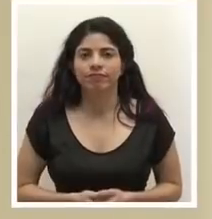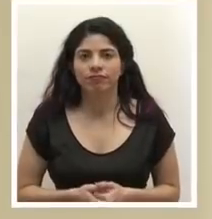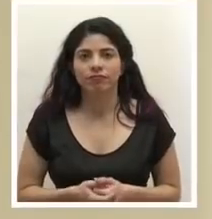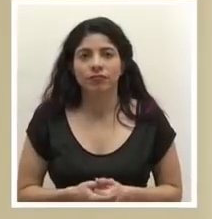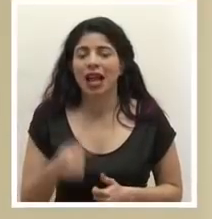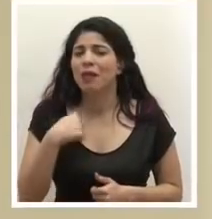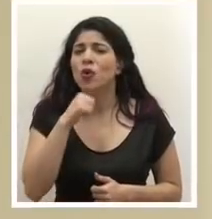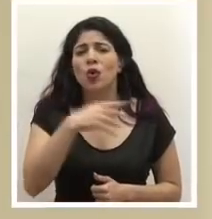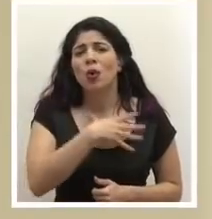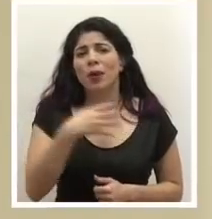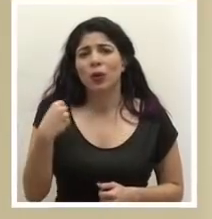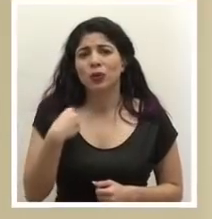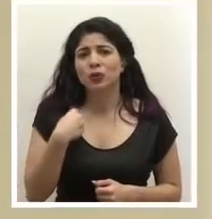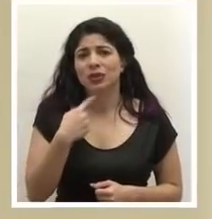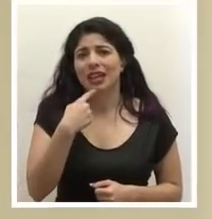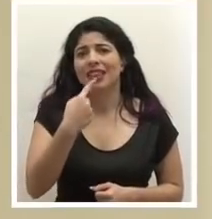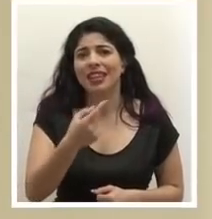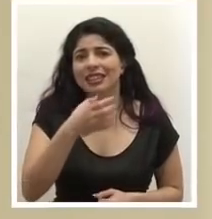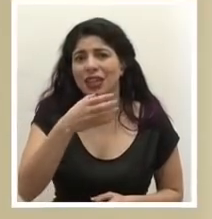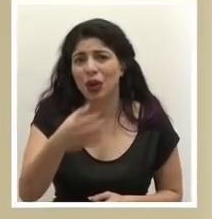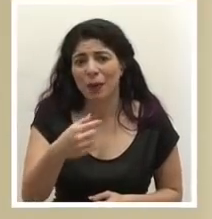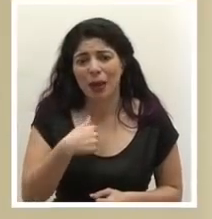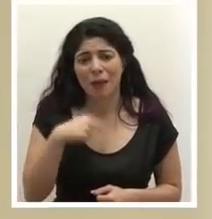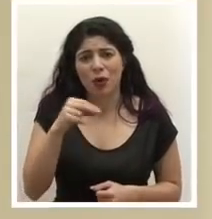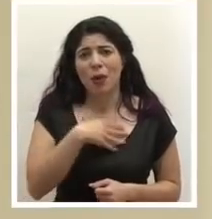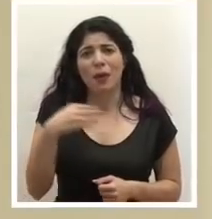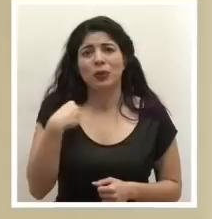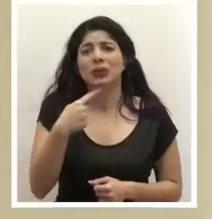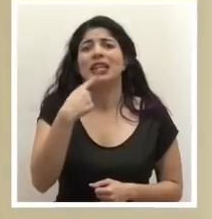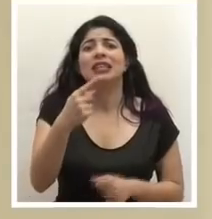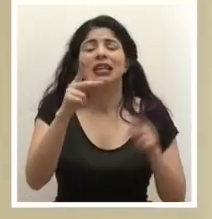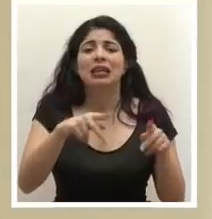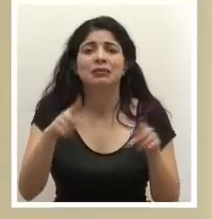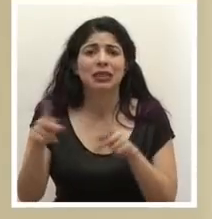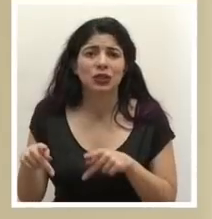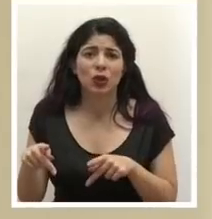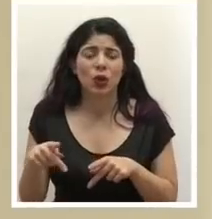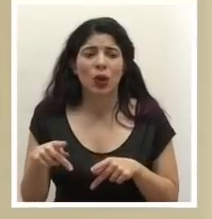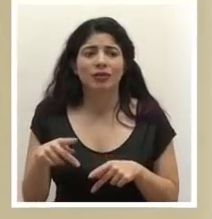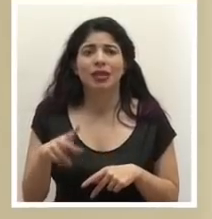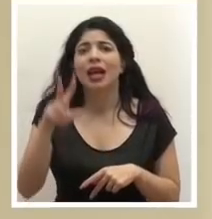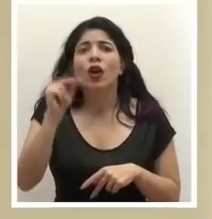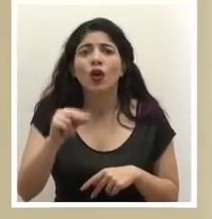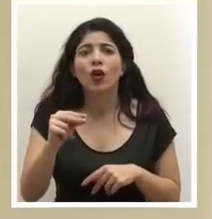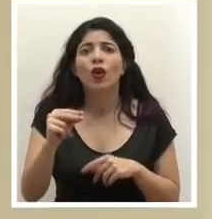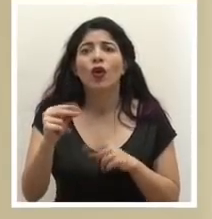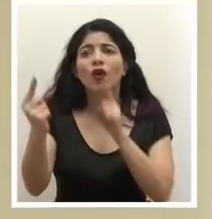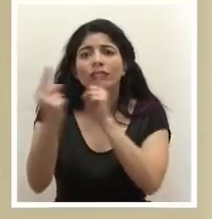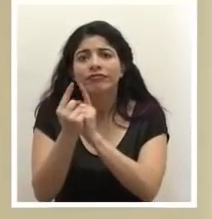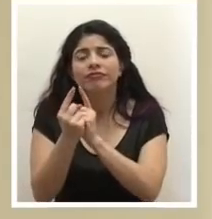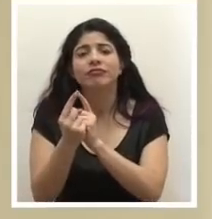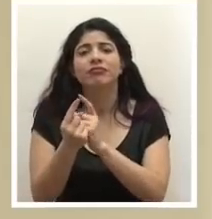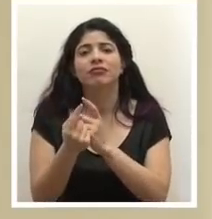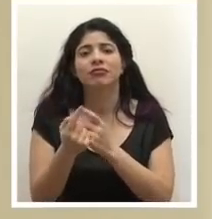No me gusta tener que decir estas recomendaciones, no me gusta decir a la gente que no tenga un contacto cercano